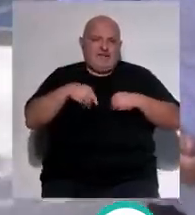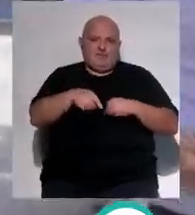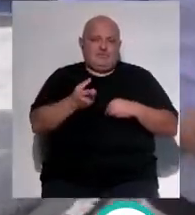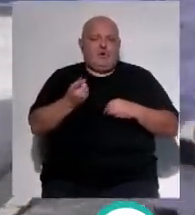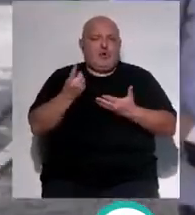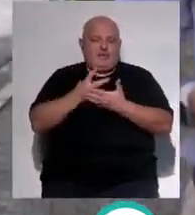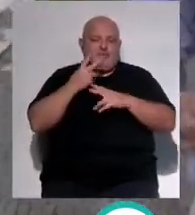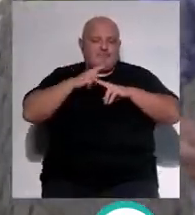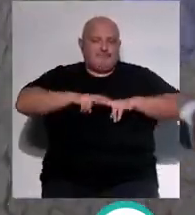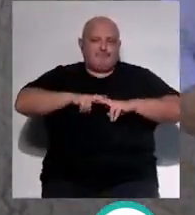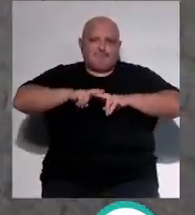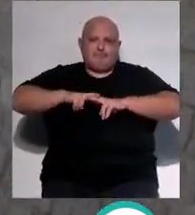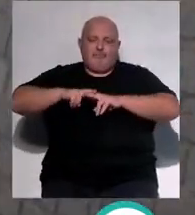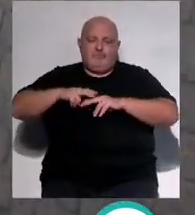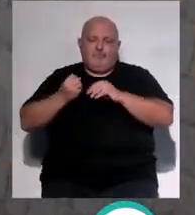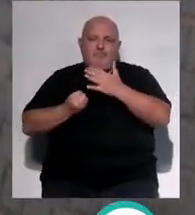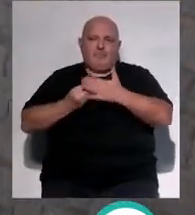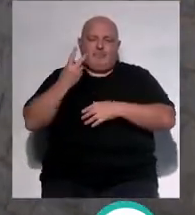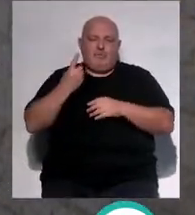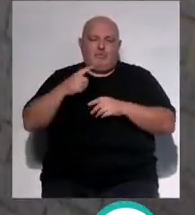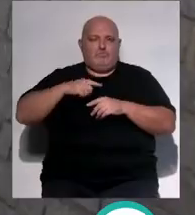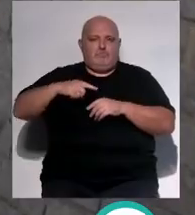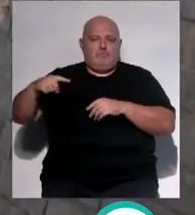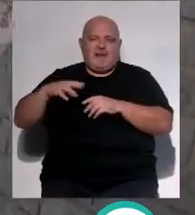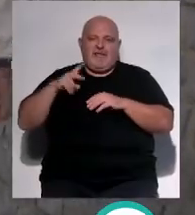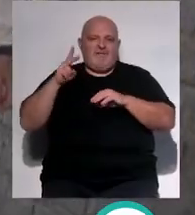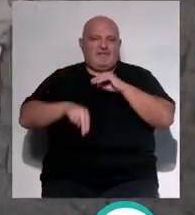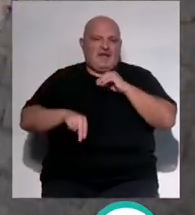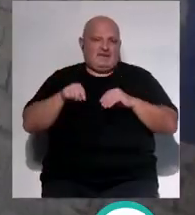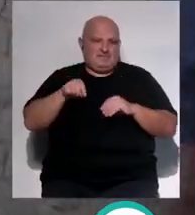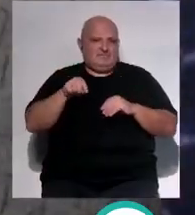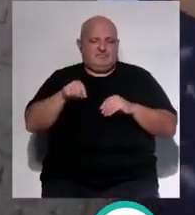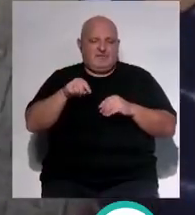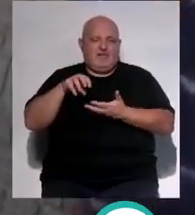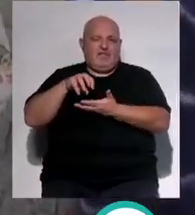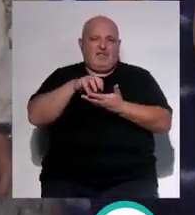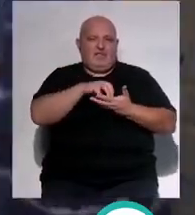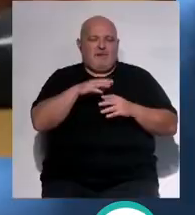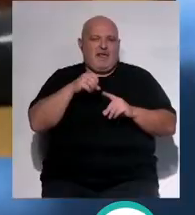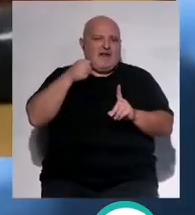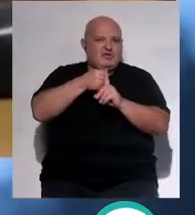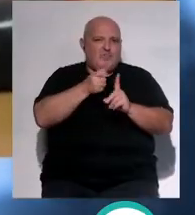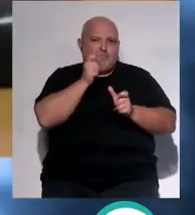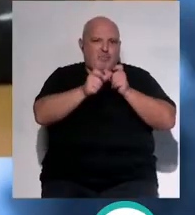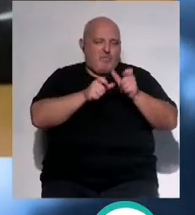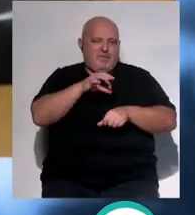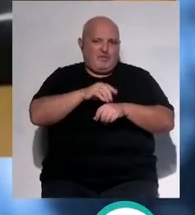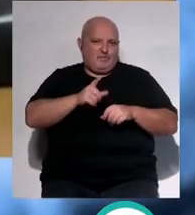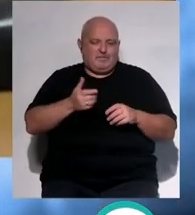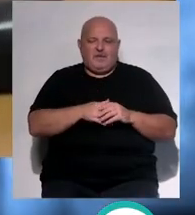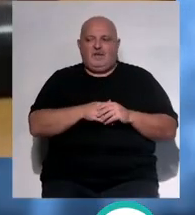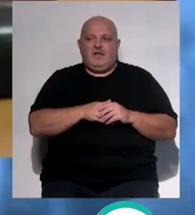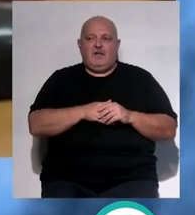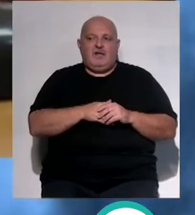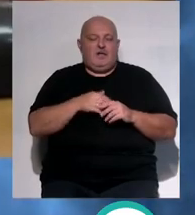revisará los mecanismos y activará los necesarios para evitar las agresiones en los servicios sanitarios son esos